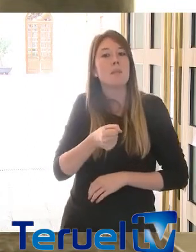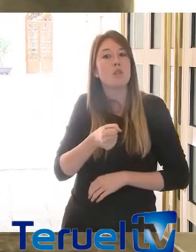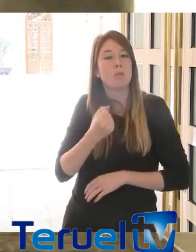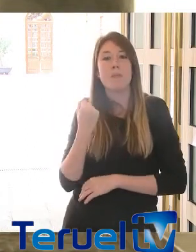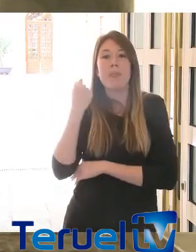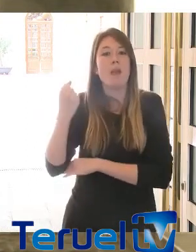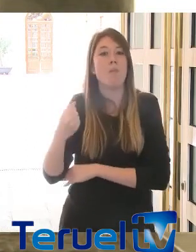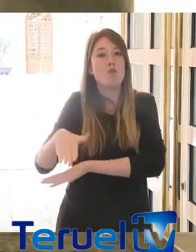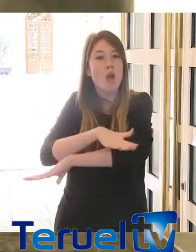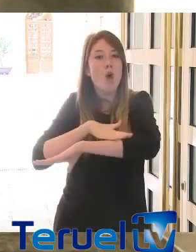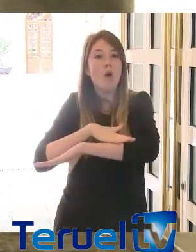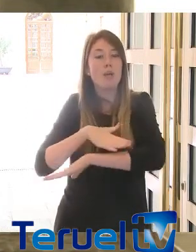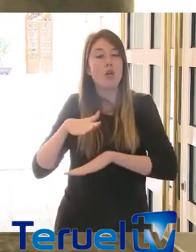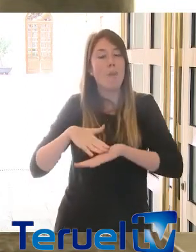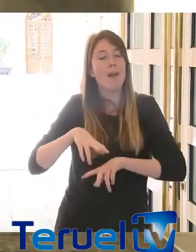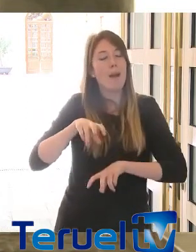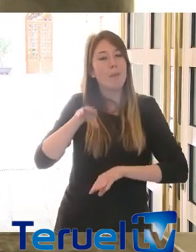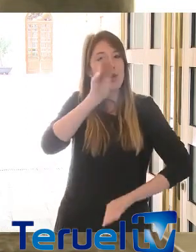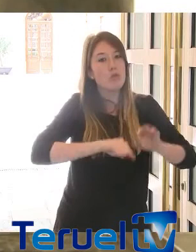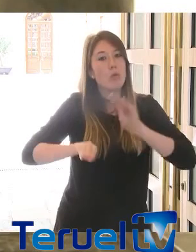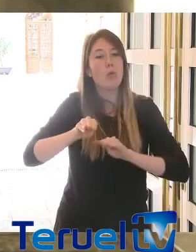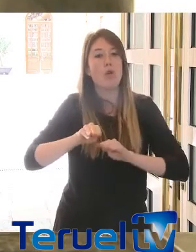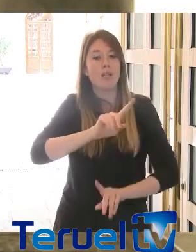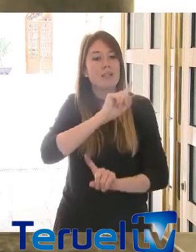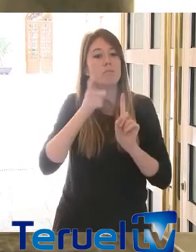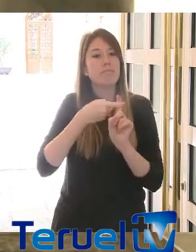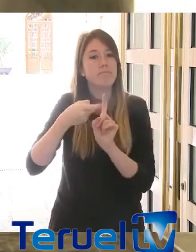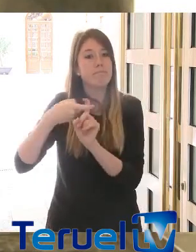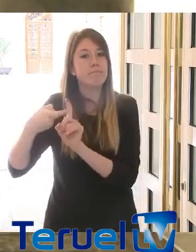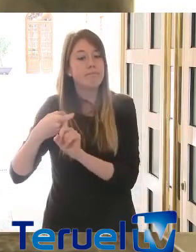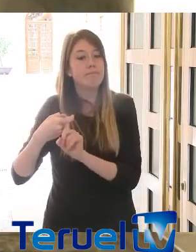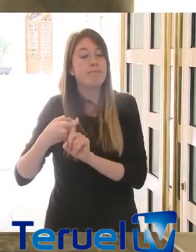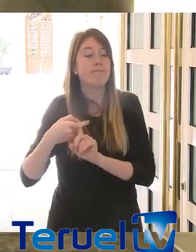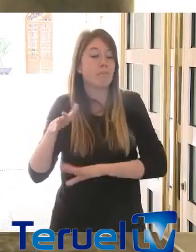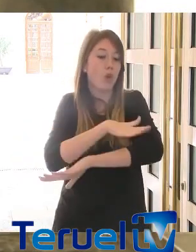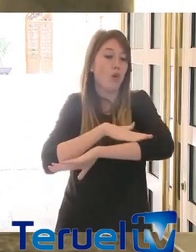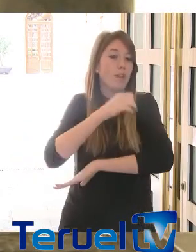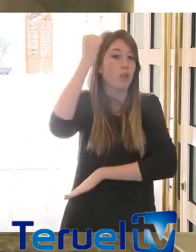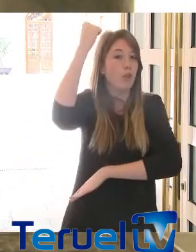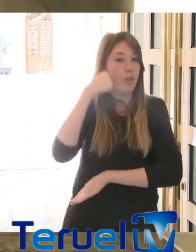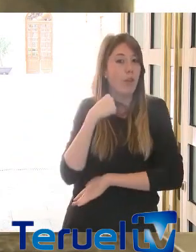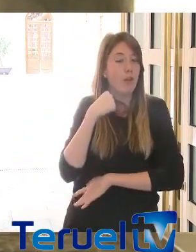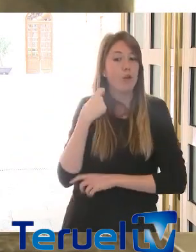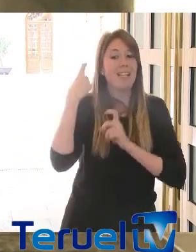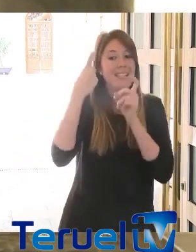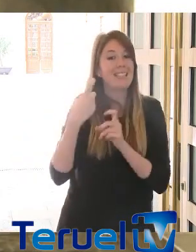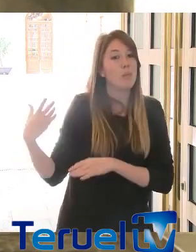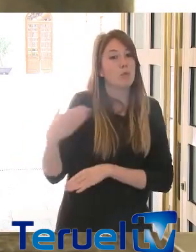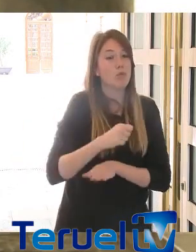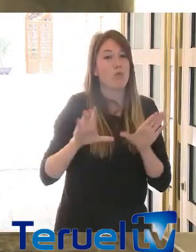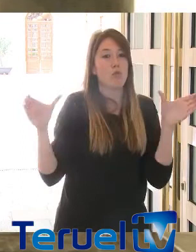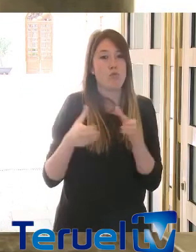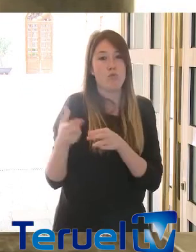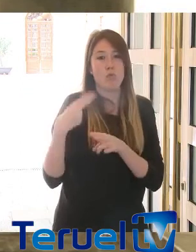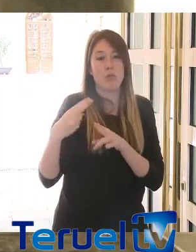Gobierno para la búsqueda de las soluciones que entienda el Gobierno de la Comunidad Autónoma de Aragón y que entendamos todas las fuerzas políticas